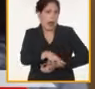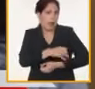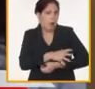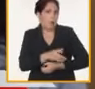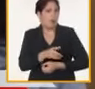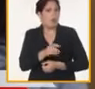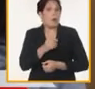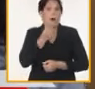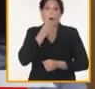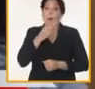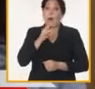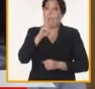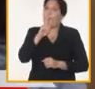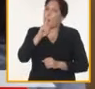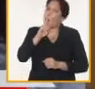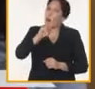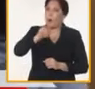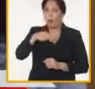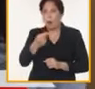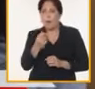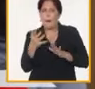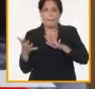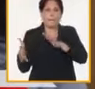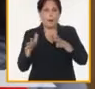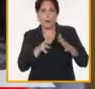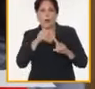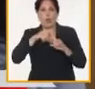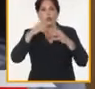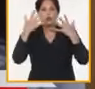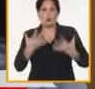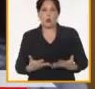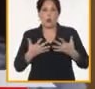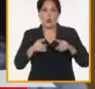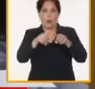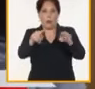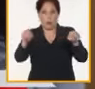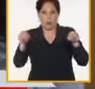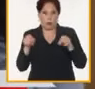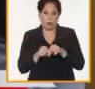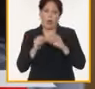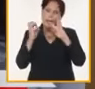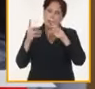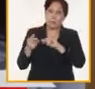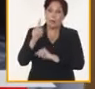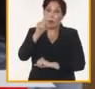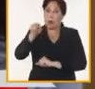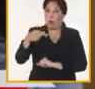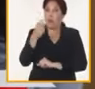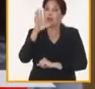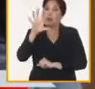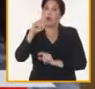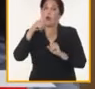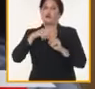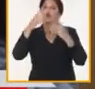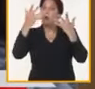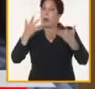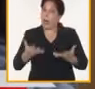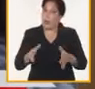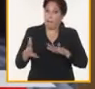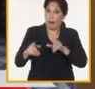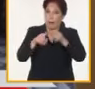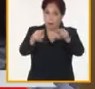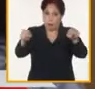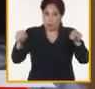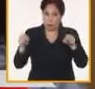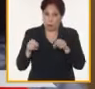podríamos llegar hasta dos y un poco más de dos de toneladas por hectárea, pero estamos haciendo un cálculo de 1,5 toneladas por hectárea, tendríamos en 2025